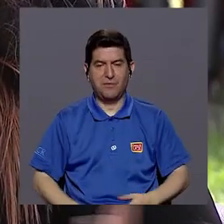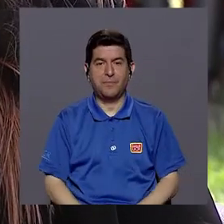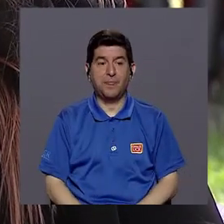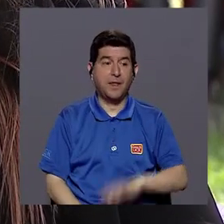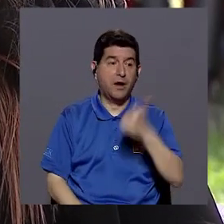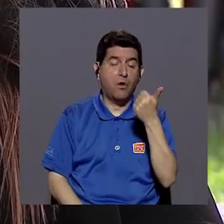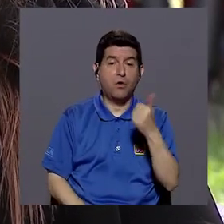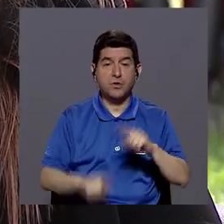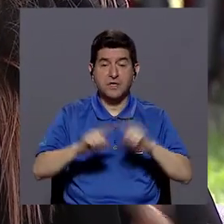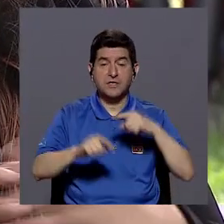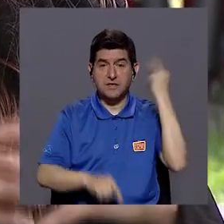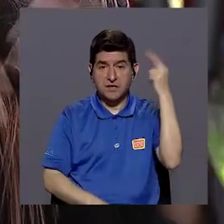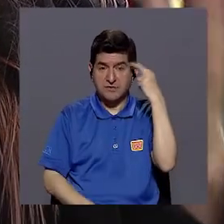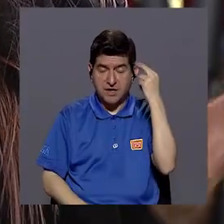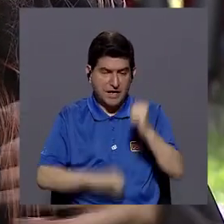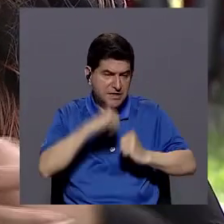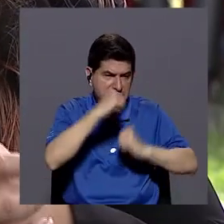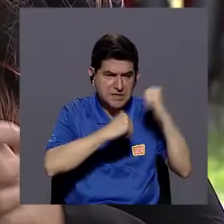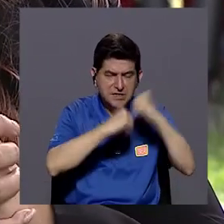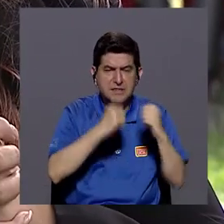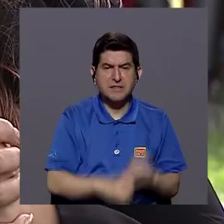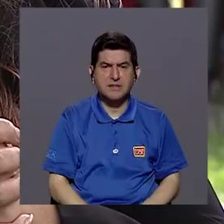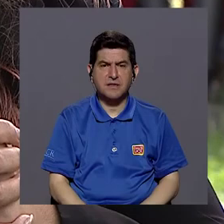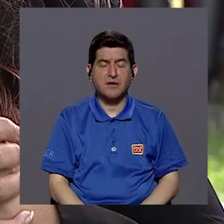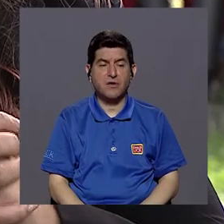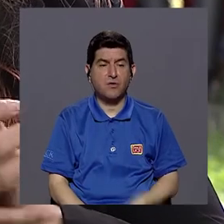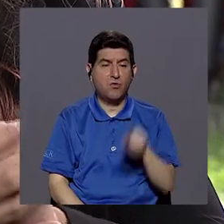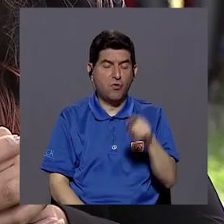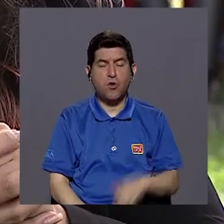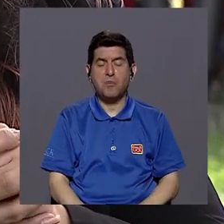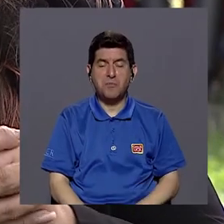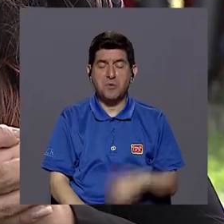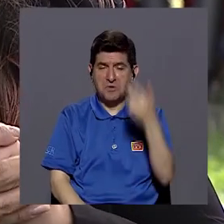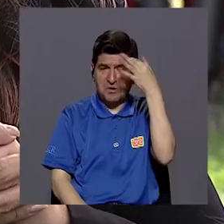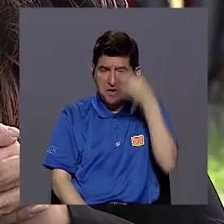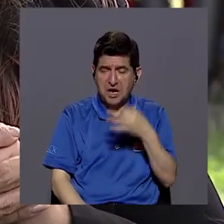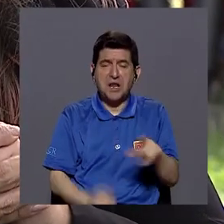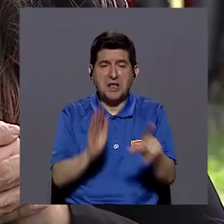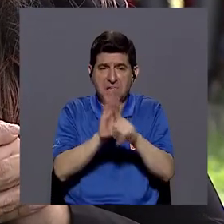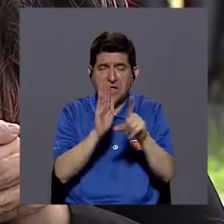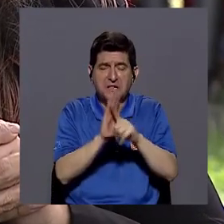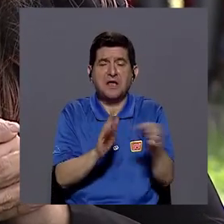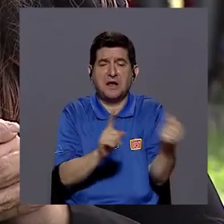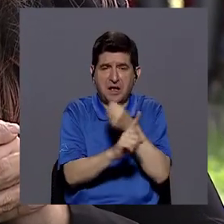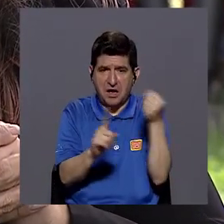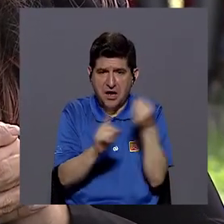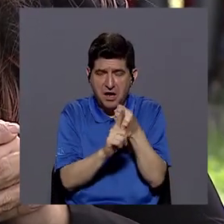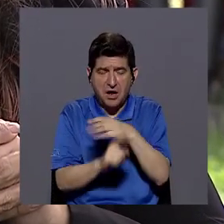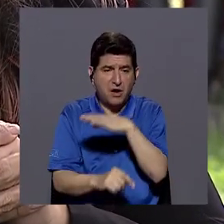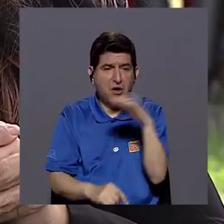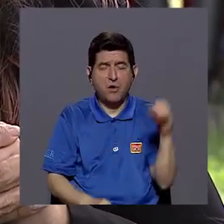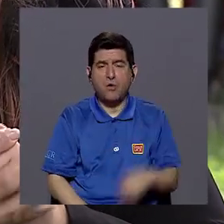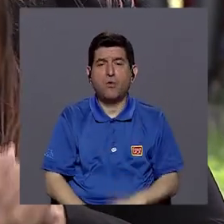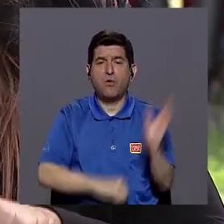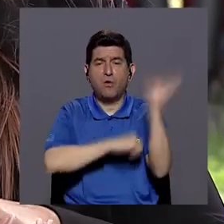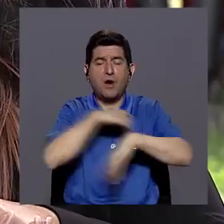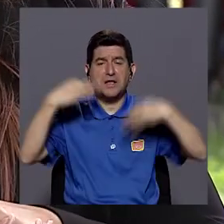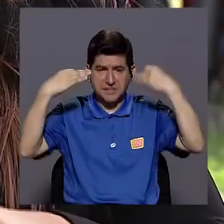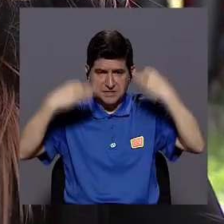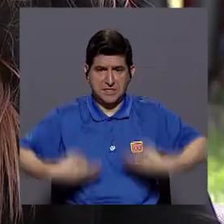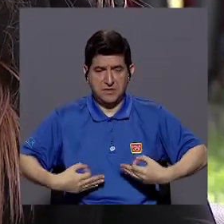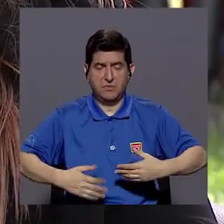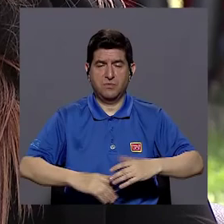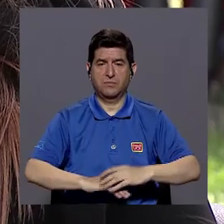Aparte de otras causas que son estructurales como la legitimación de la violencia, la legitimación del castigo